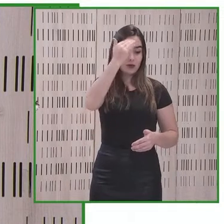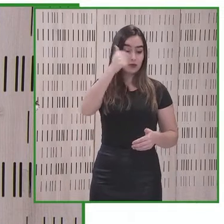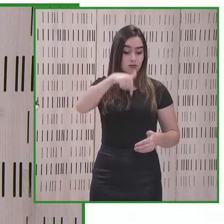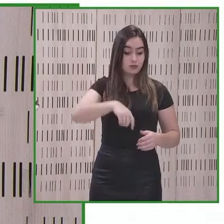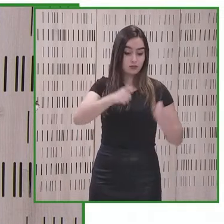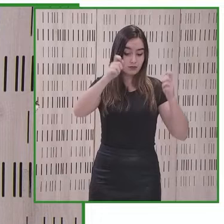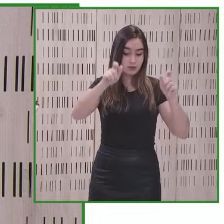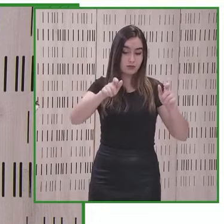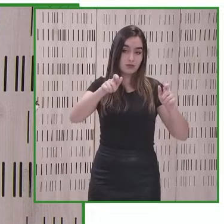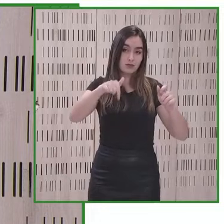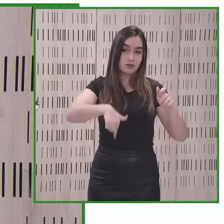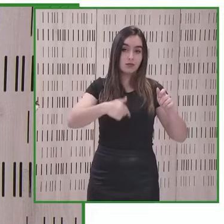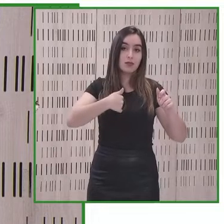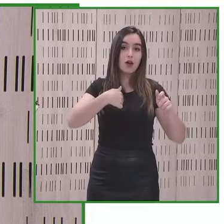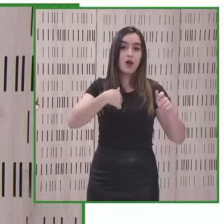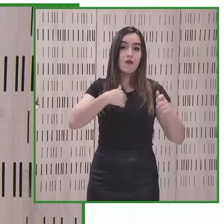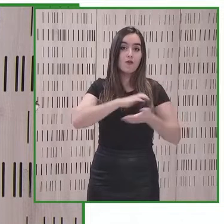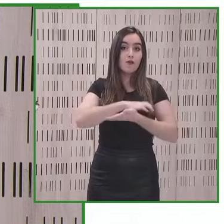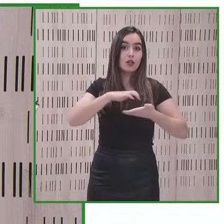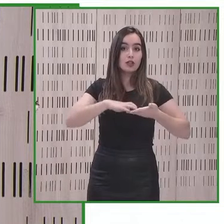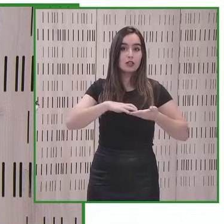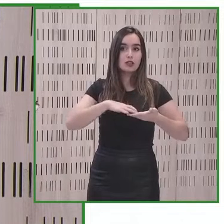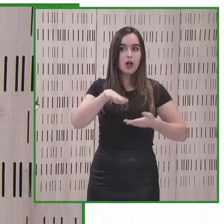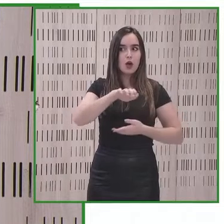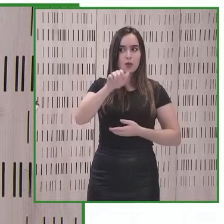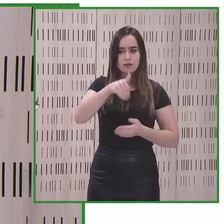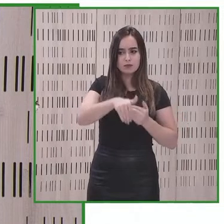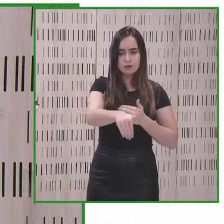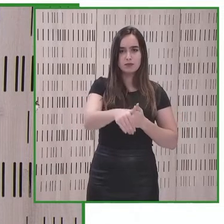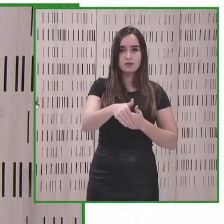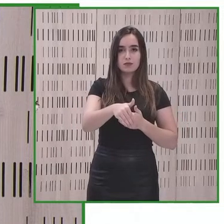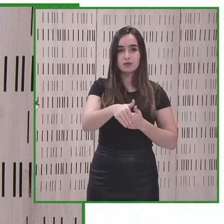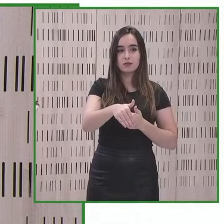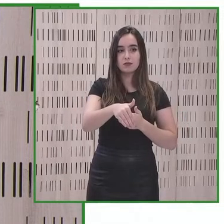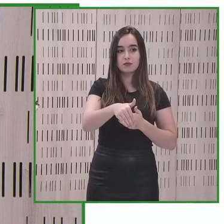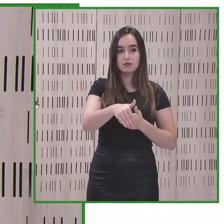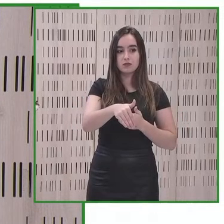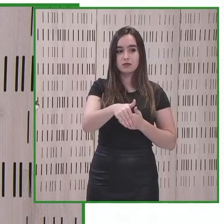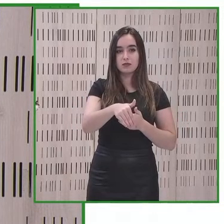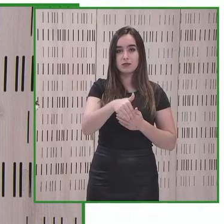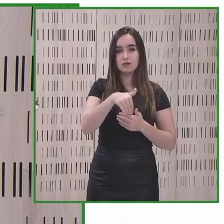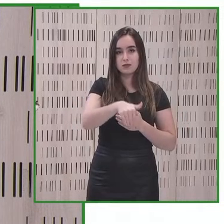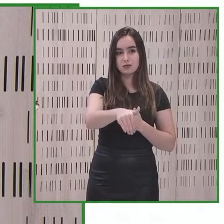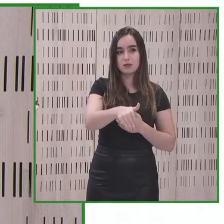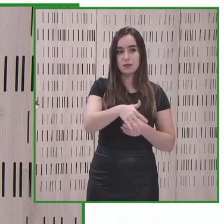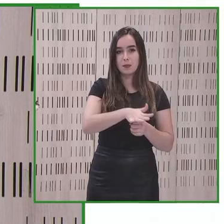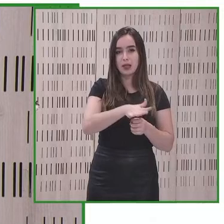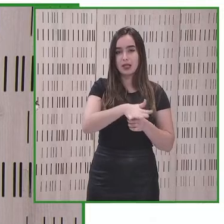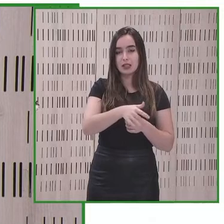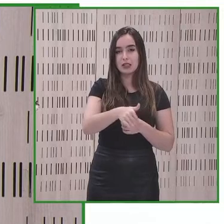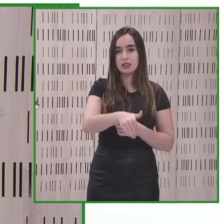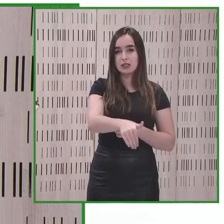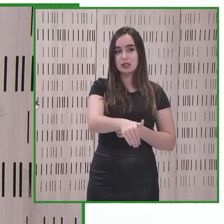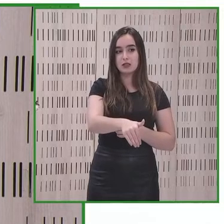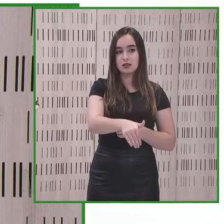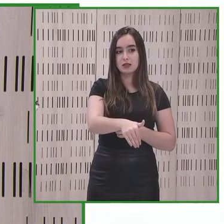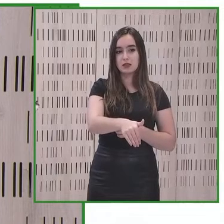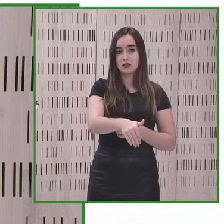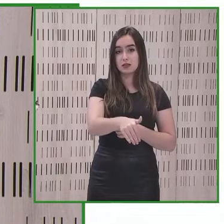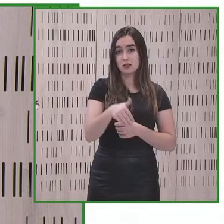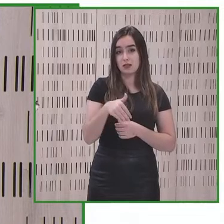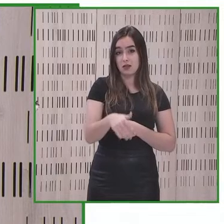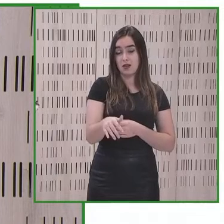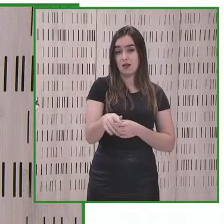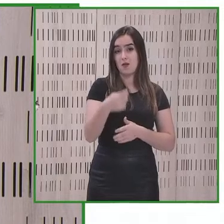de europe que se presenta este lunes no tiene su primera asamblea en barcelona lunes y martes y miércoles creo que es